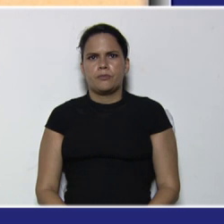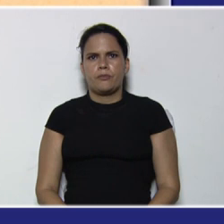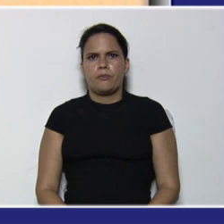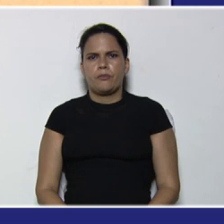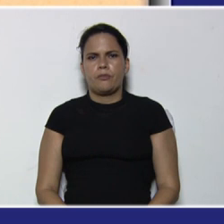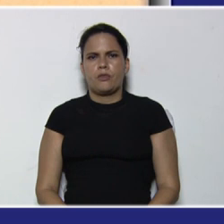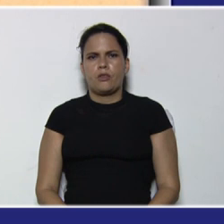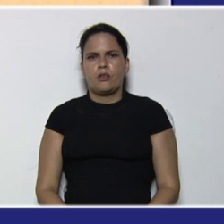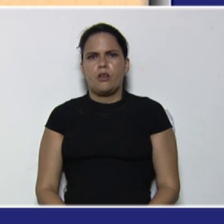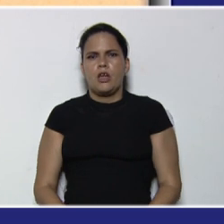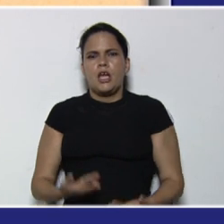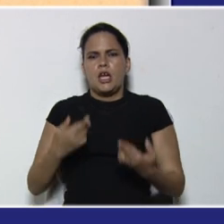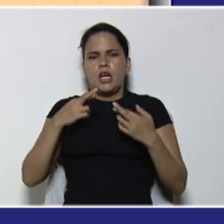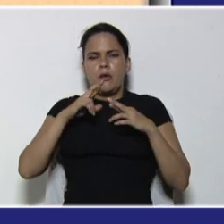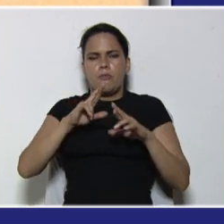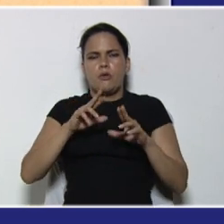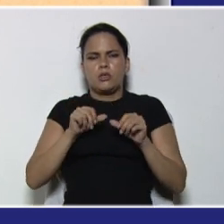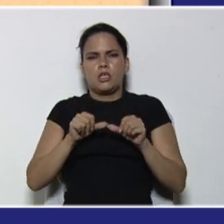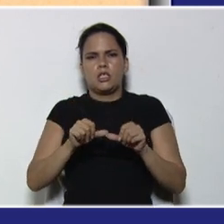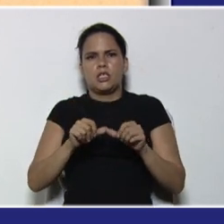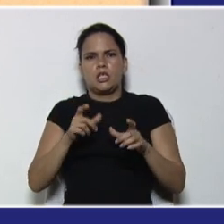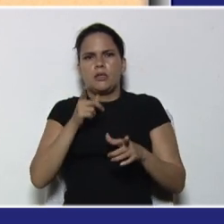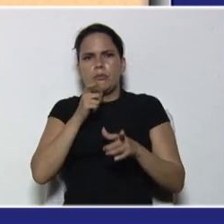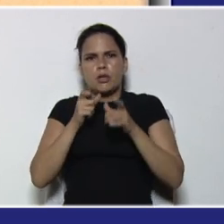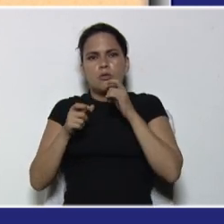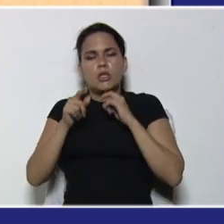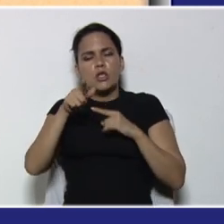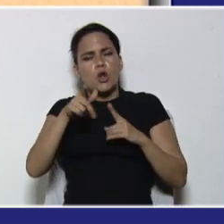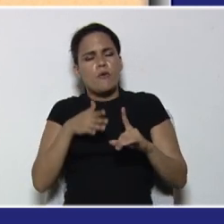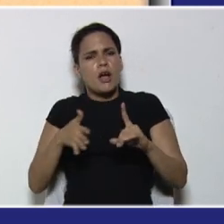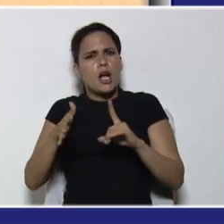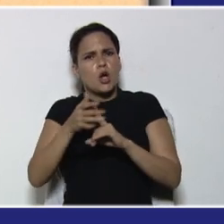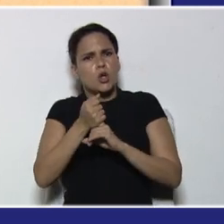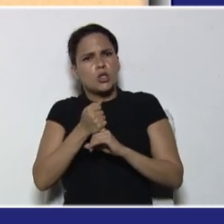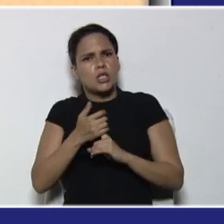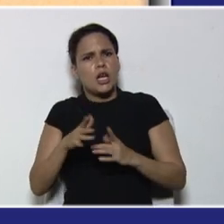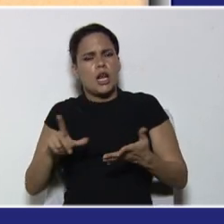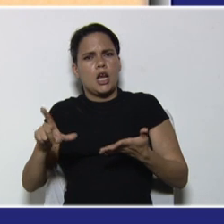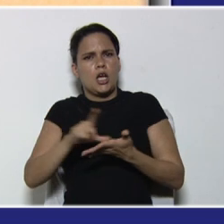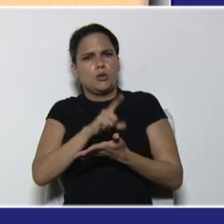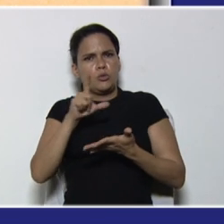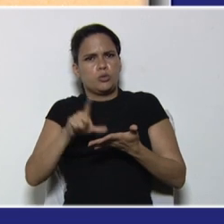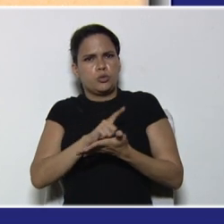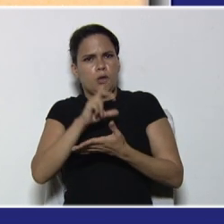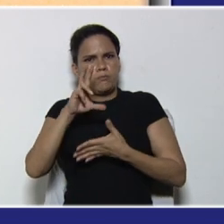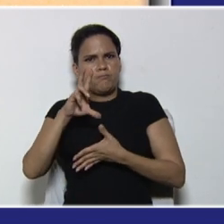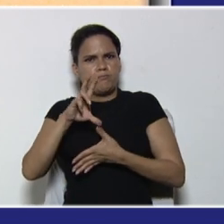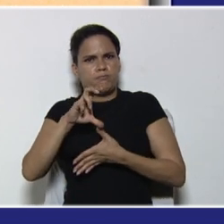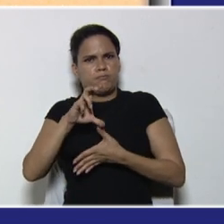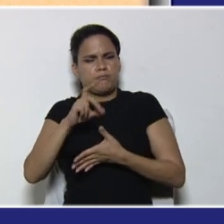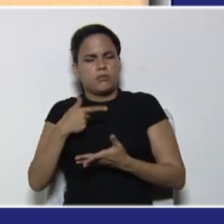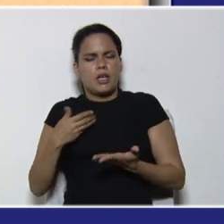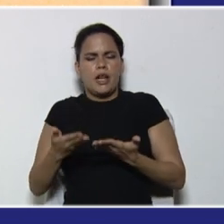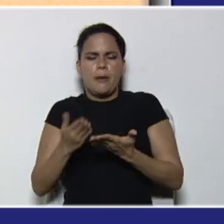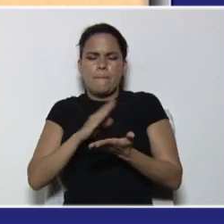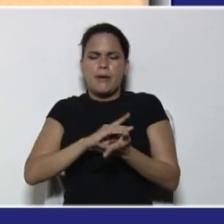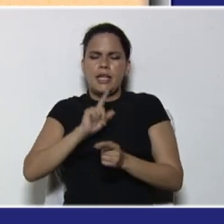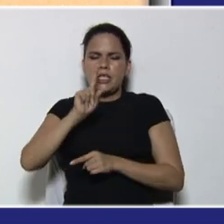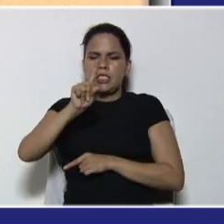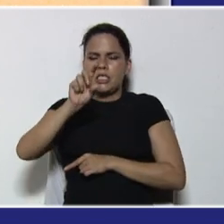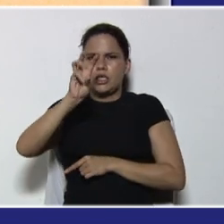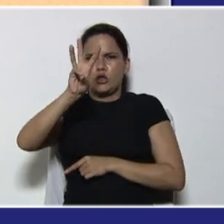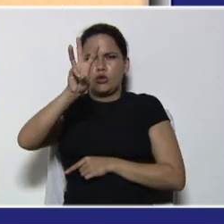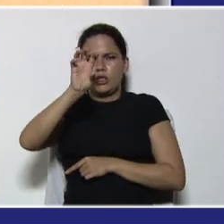responder, las siguientes preguntas, esto lo van a encontrar, muchachos, en la colección, bicentenario, en la página 130,